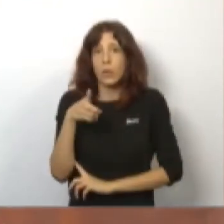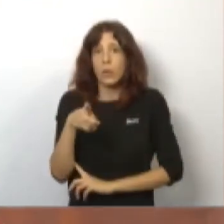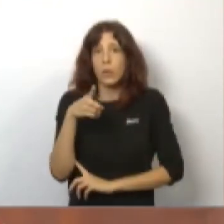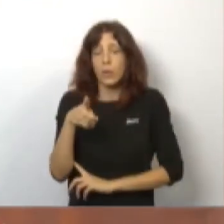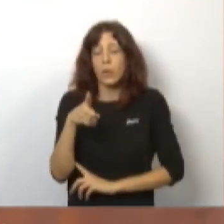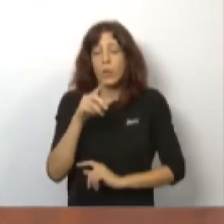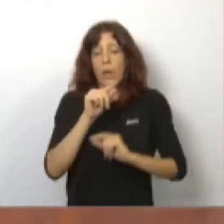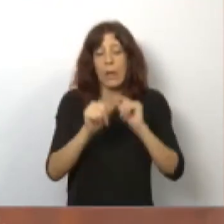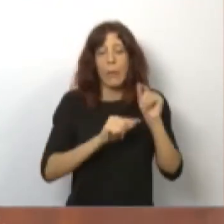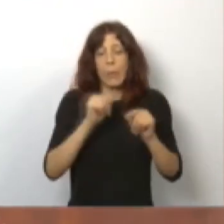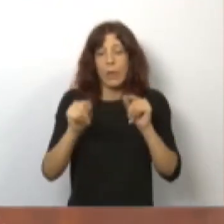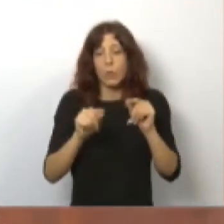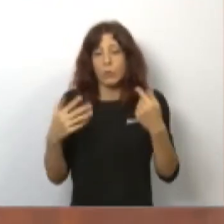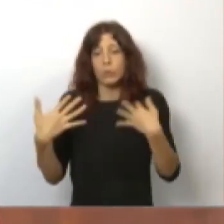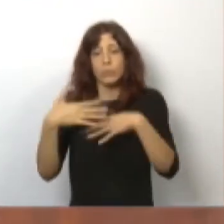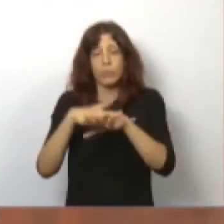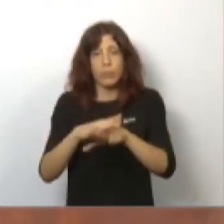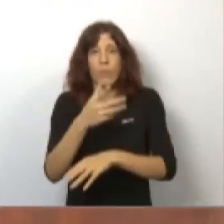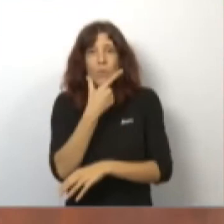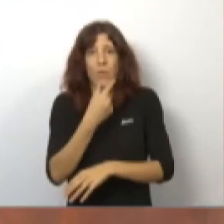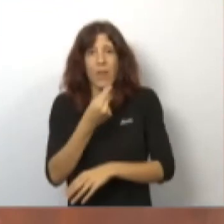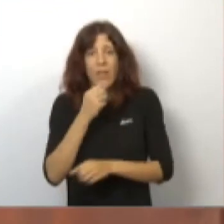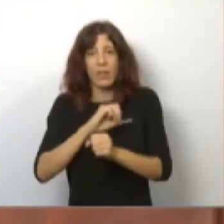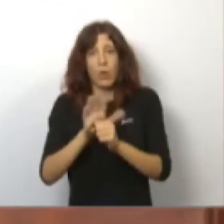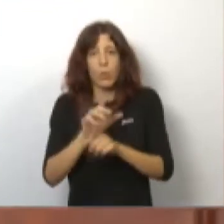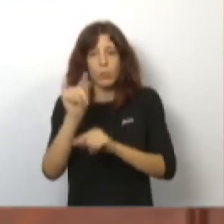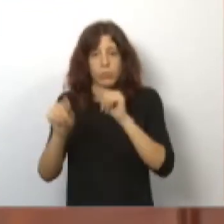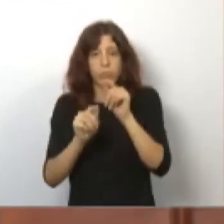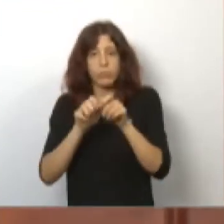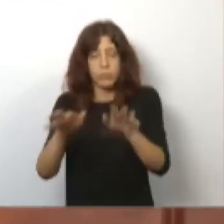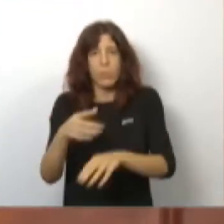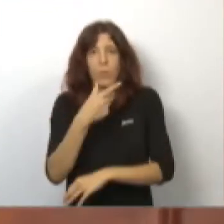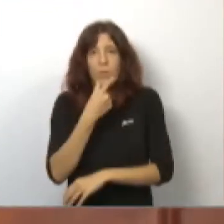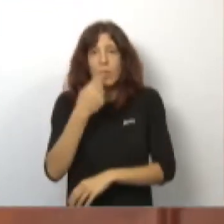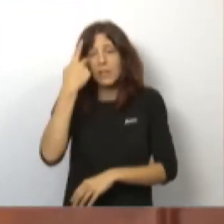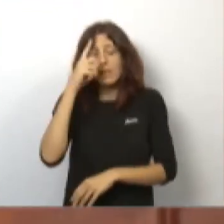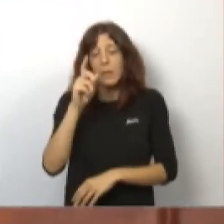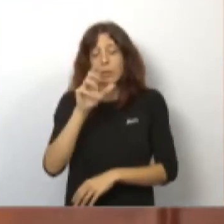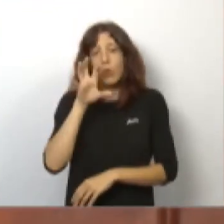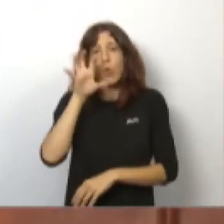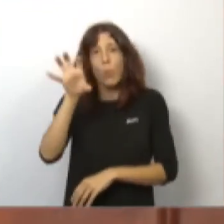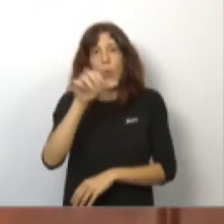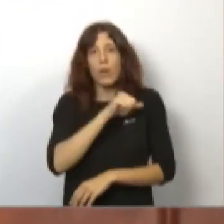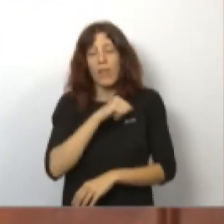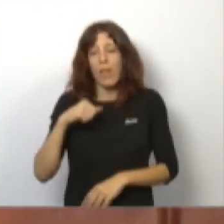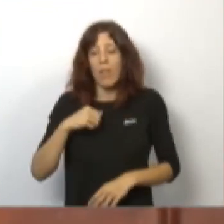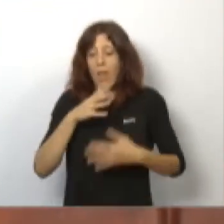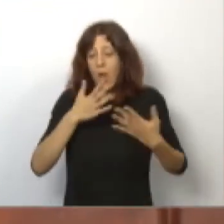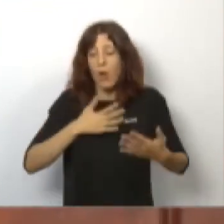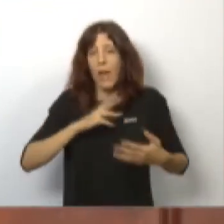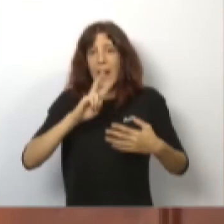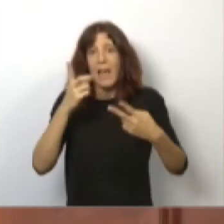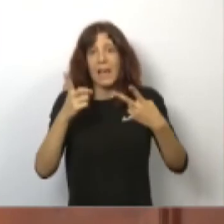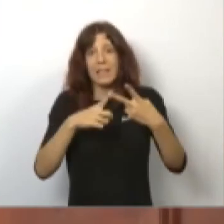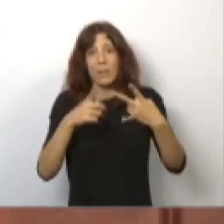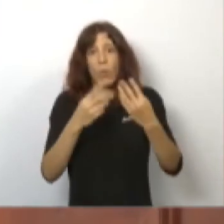agosto y primera de septiembre. La única incidencia será adelantar el concierto de Antonio José a las 22